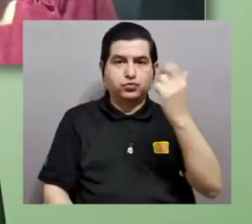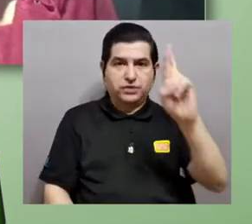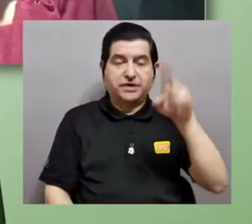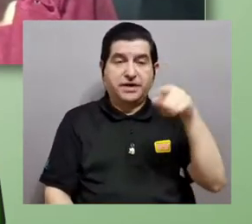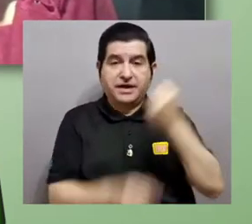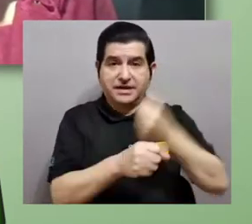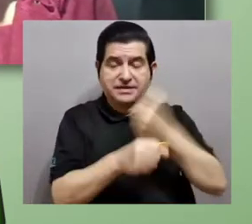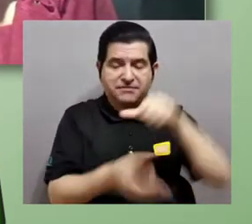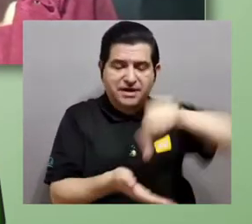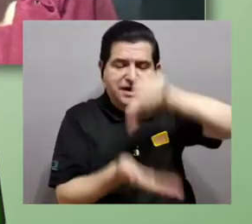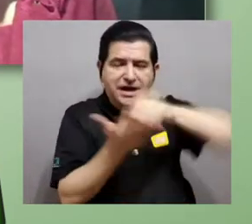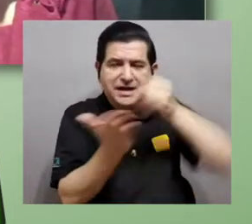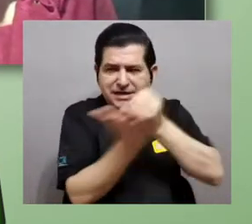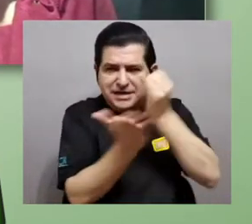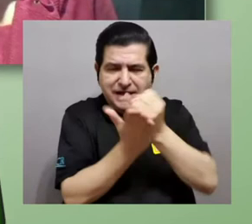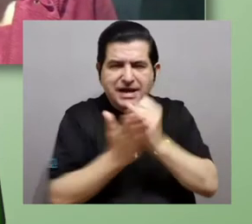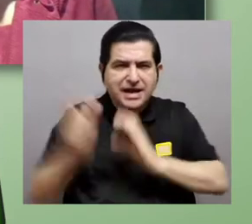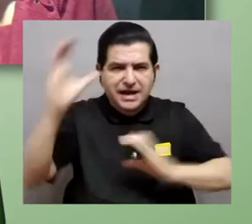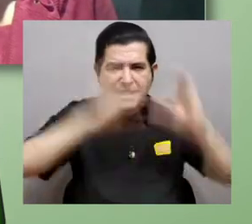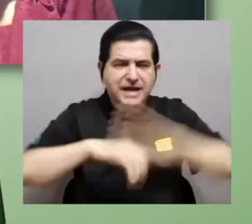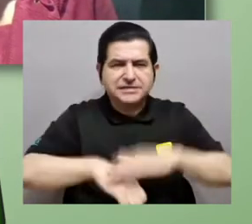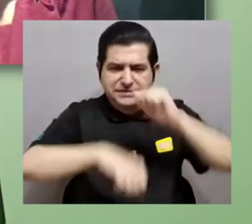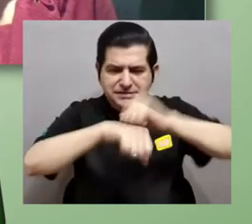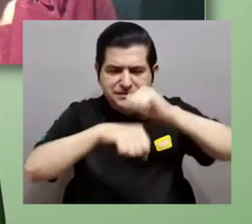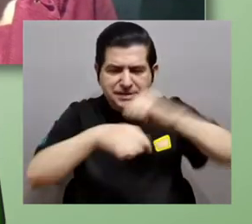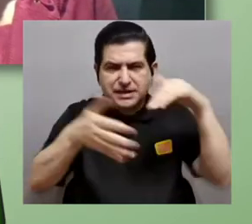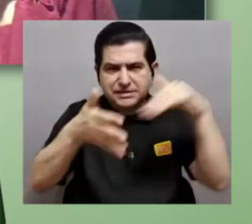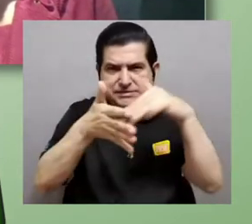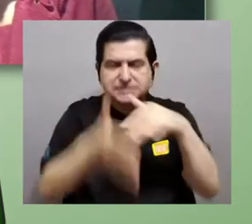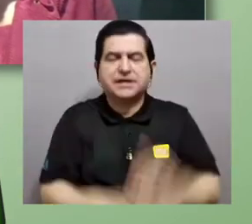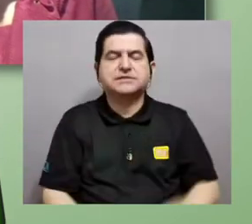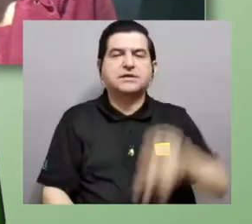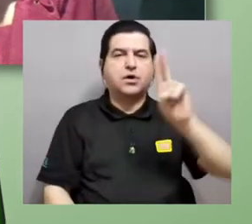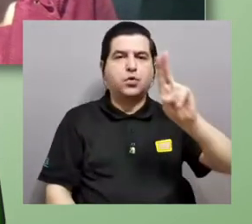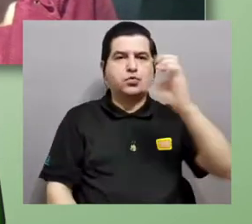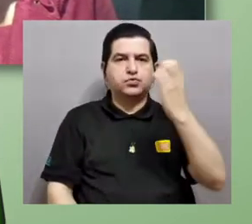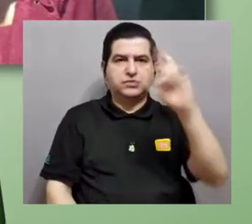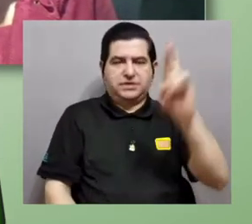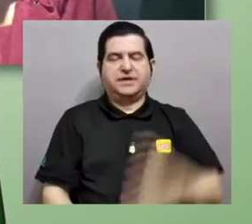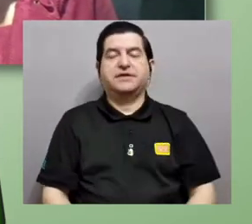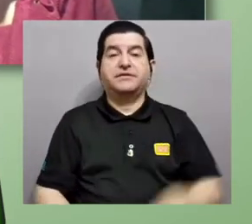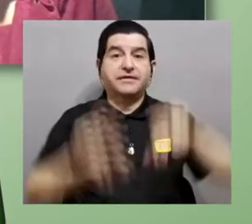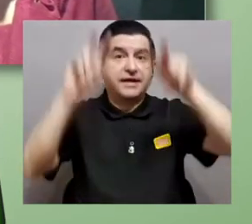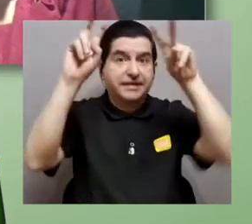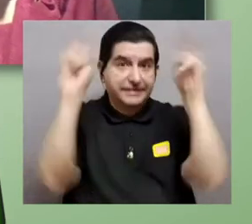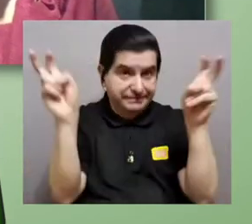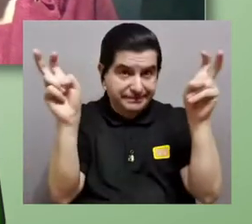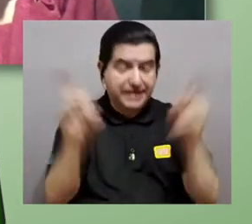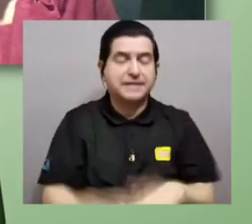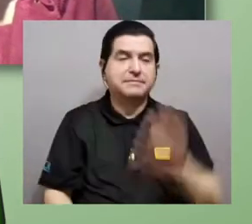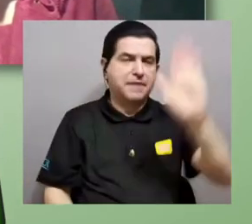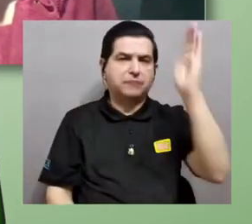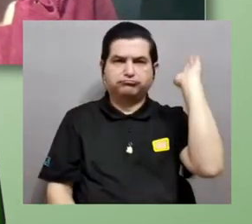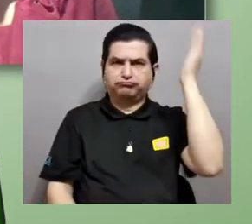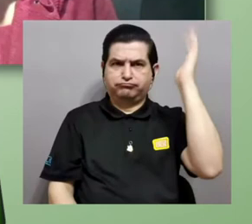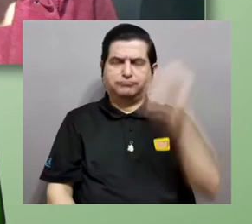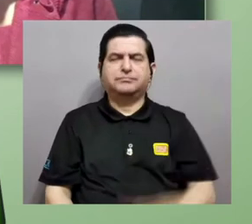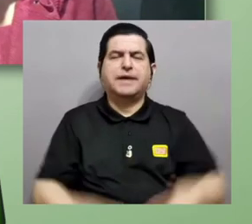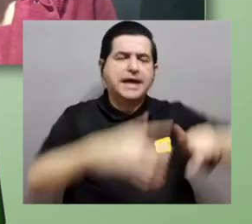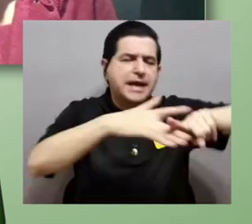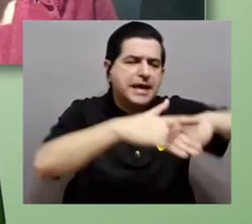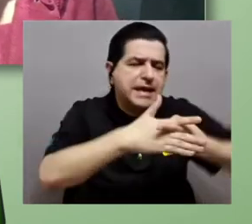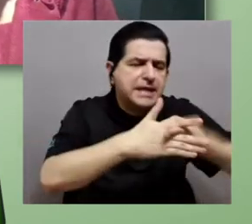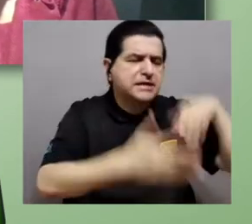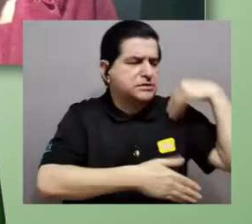labora en el Centro de Investigaciones en Ciencias Geológicas de la Universidad de Costa Rica. El tema, como les decíamos de su exposición, es